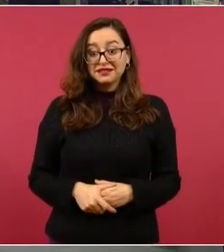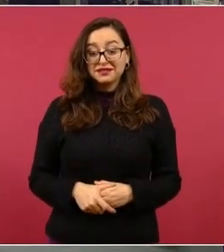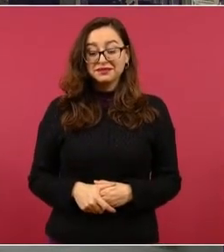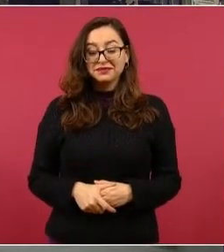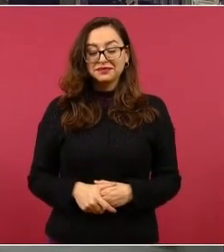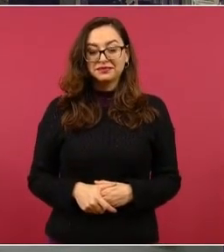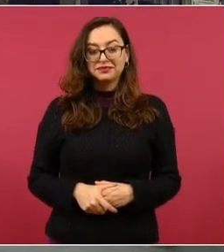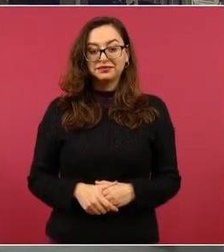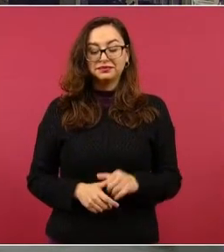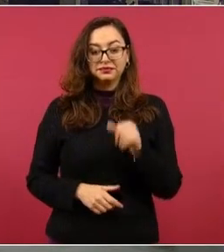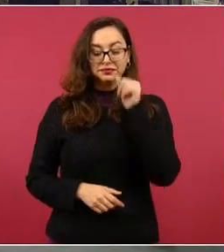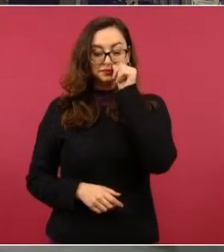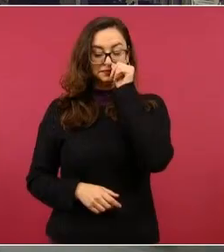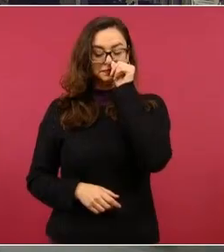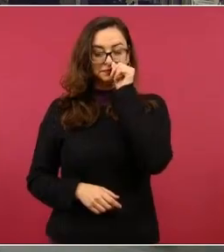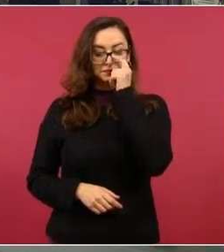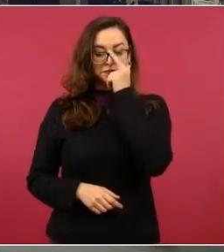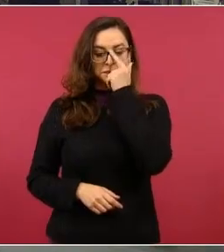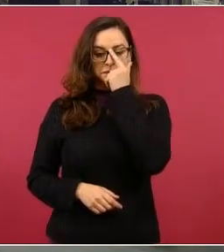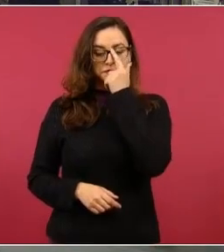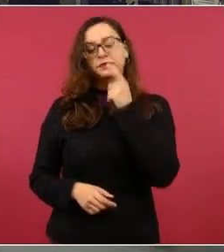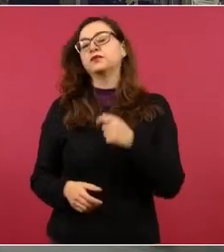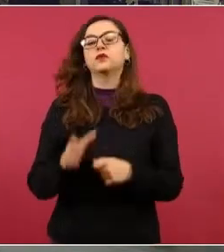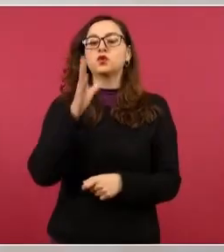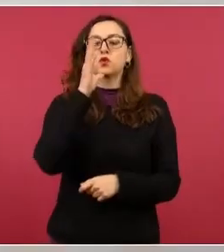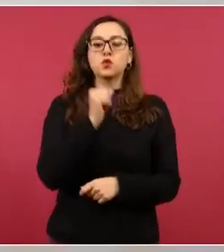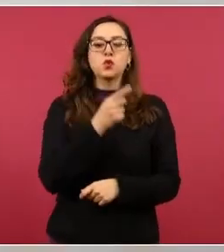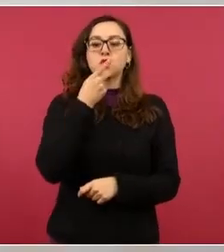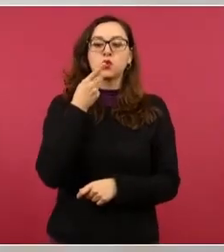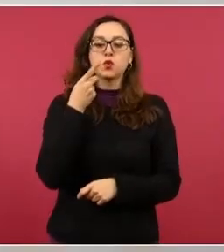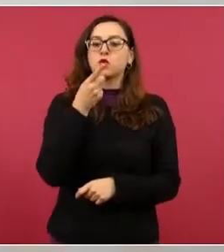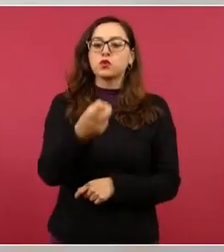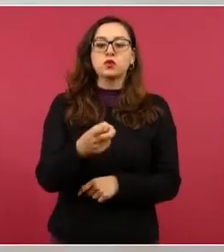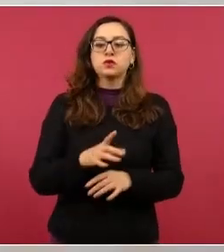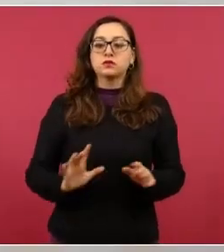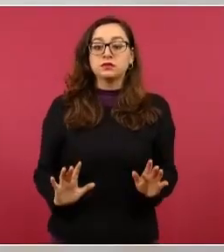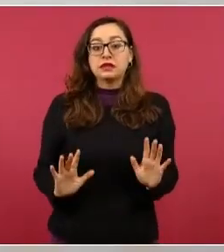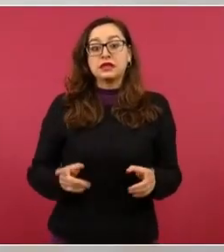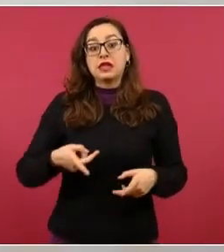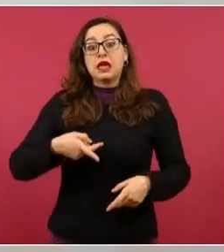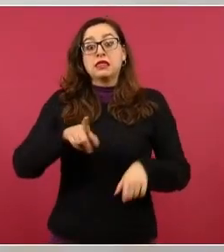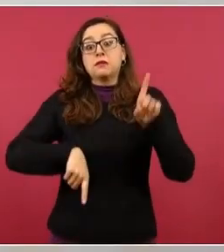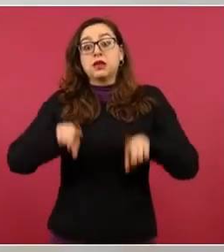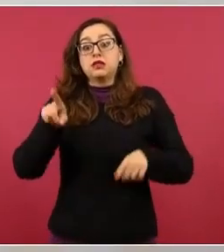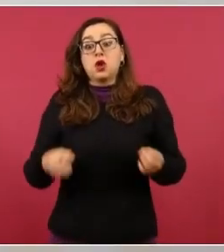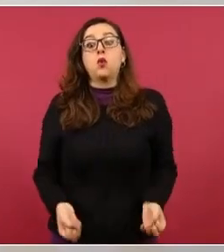No lo puedo decir, porque eso va a depender de los acarreados.